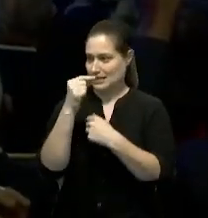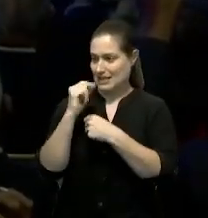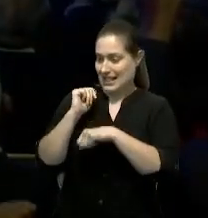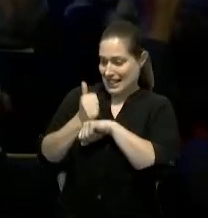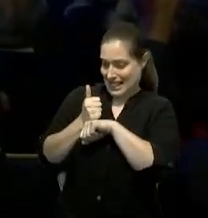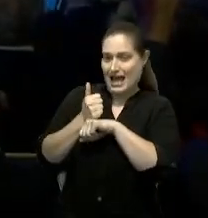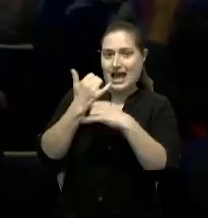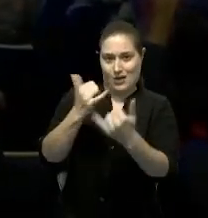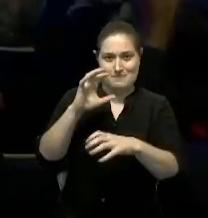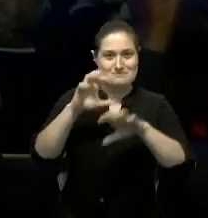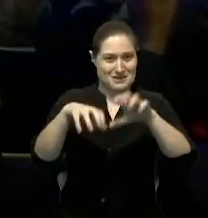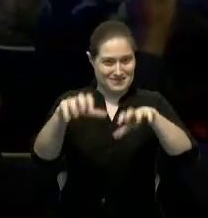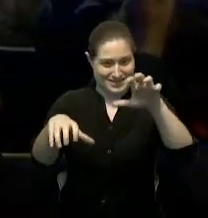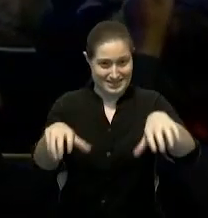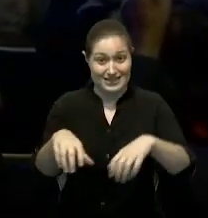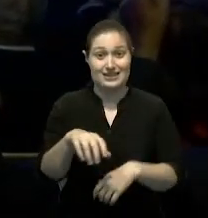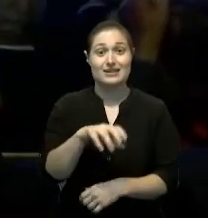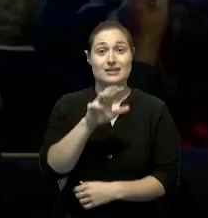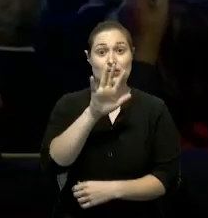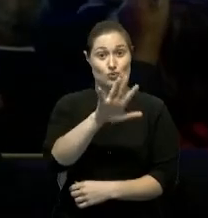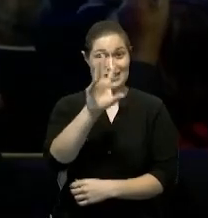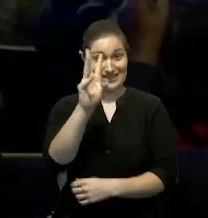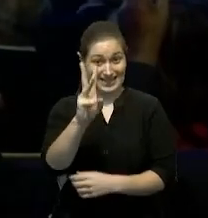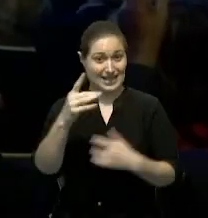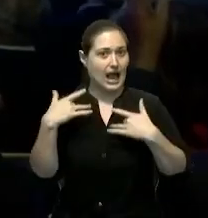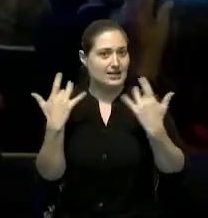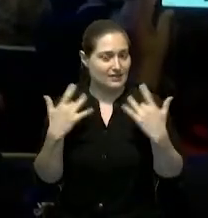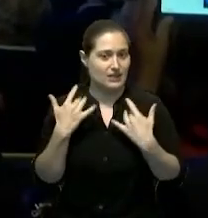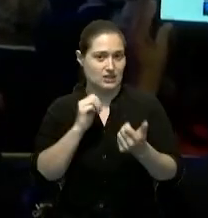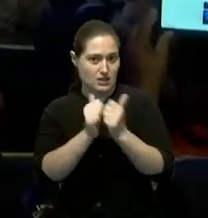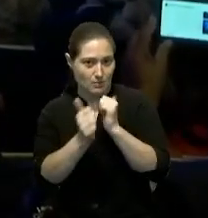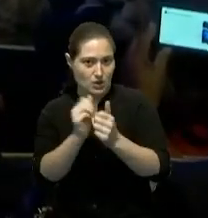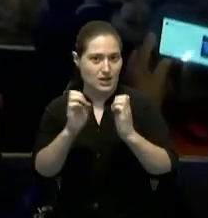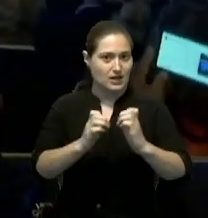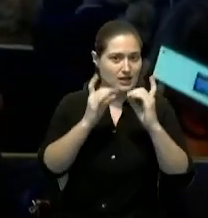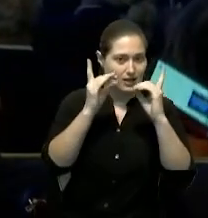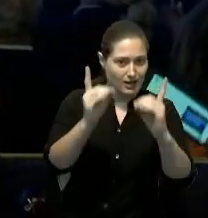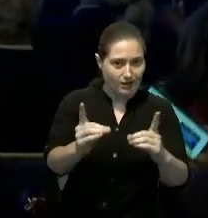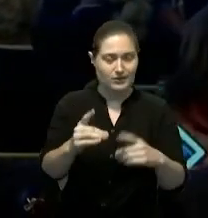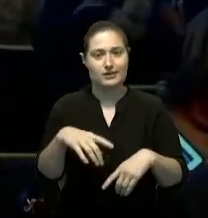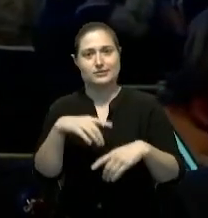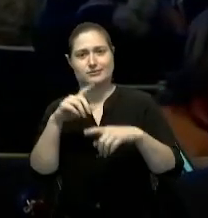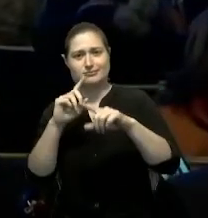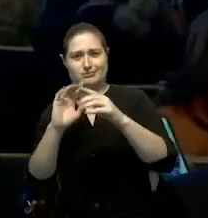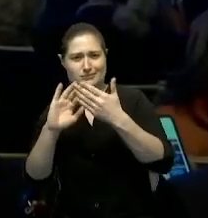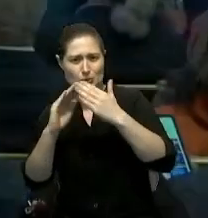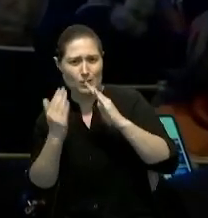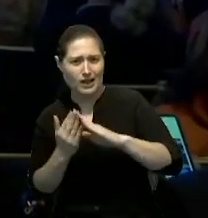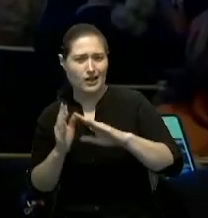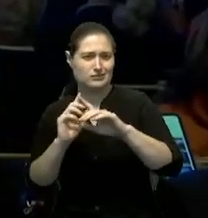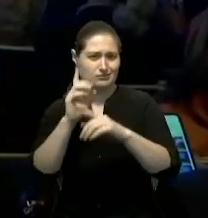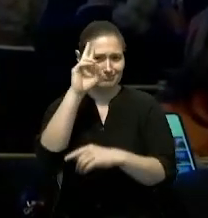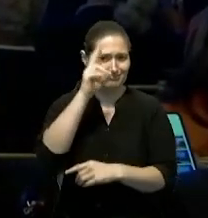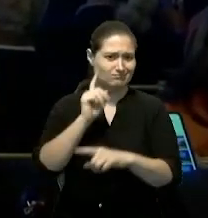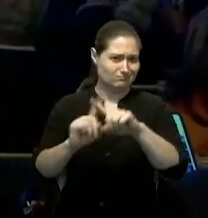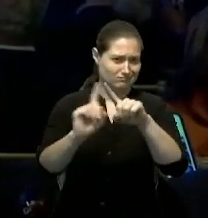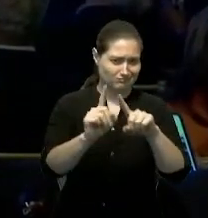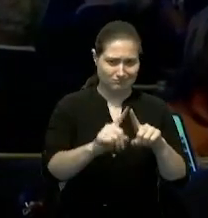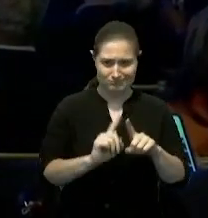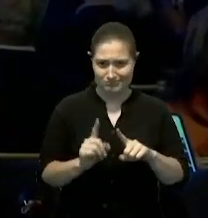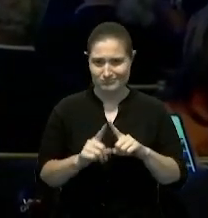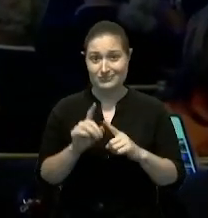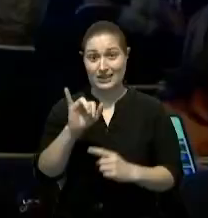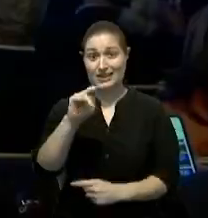453 actividades para promover la cultura, el deporte, la educación de la comunidad dominicana, incluyendo la Semana